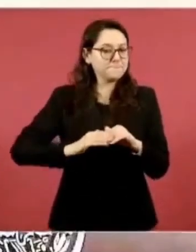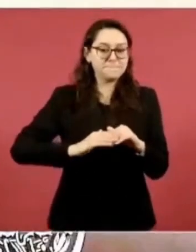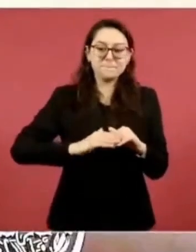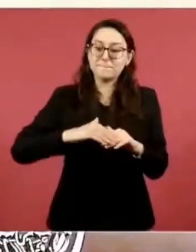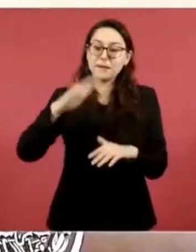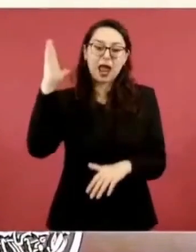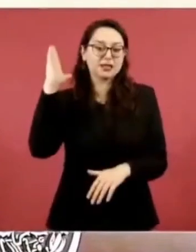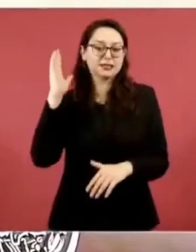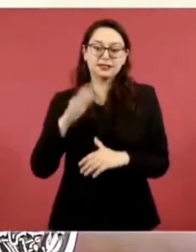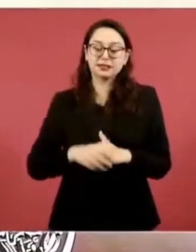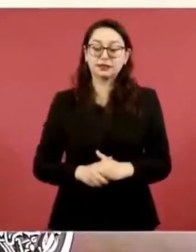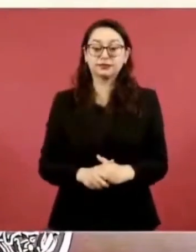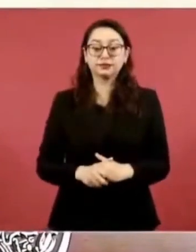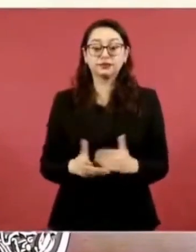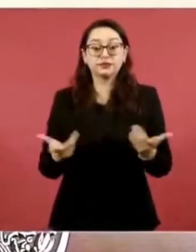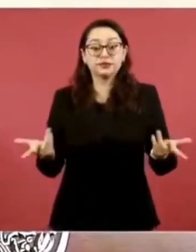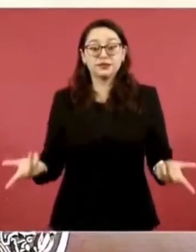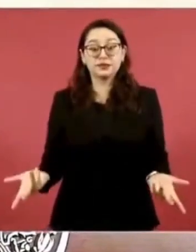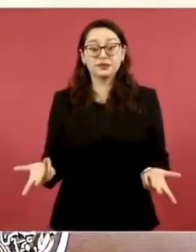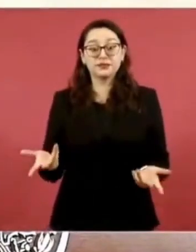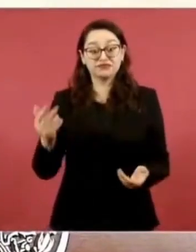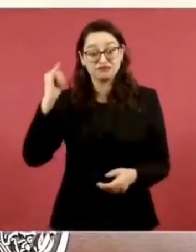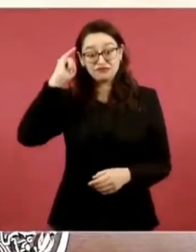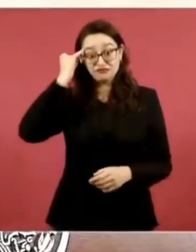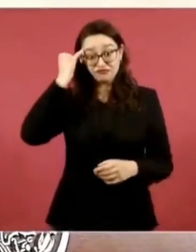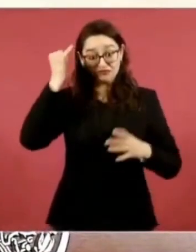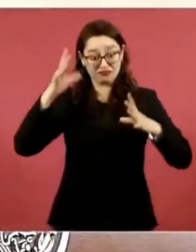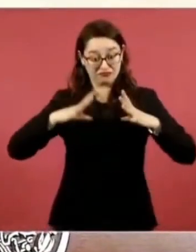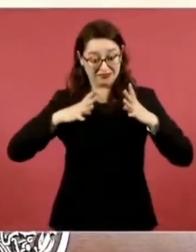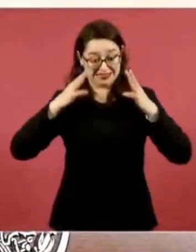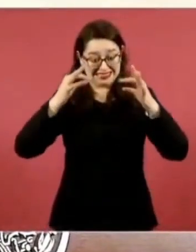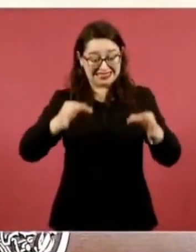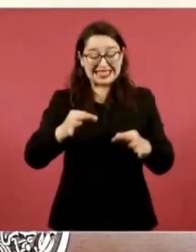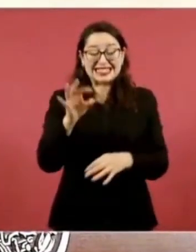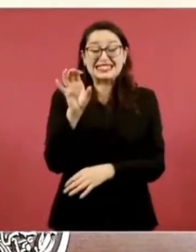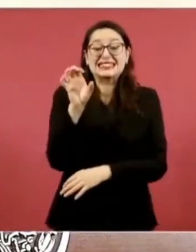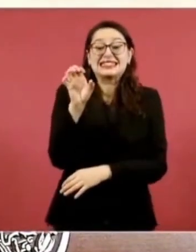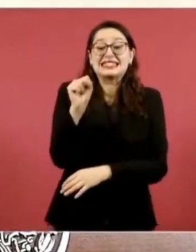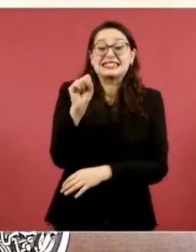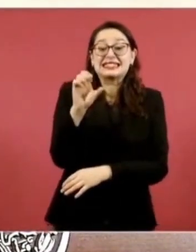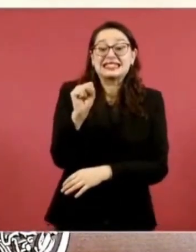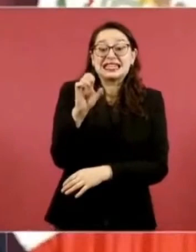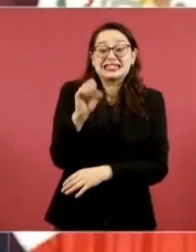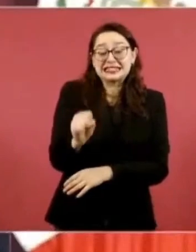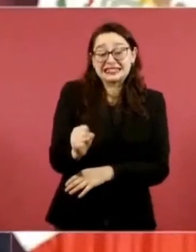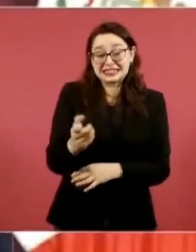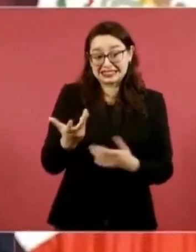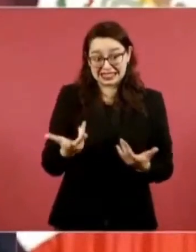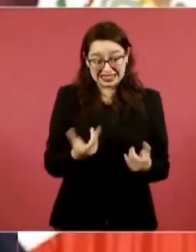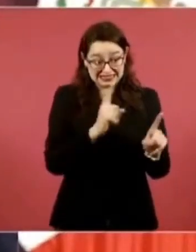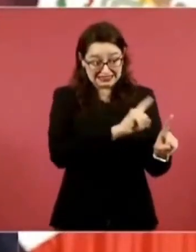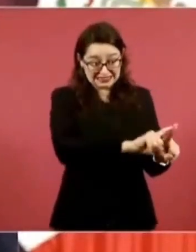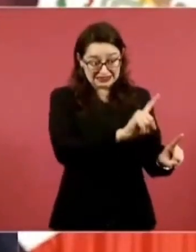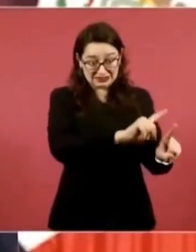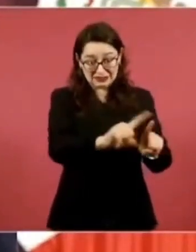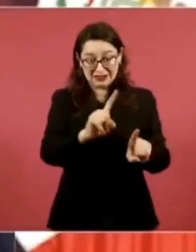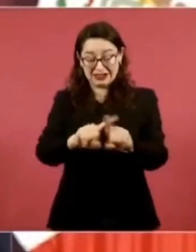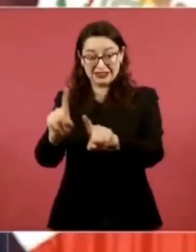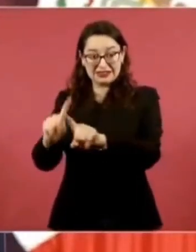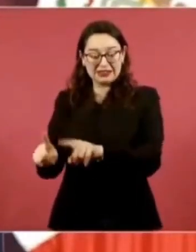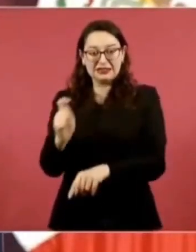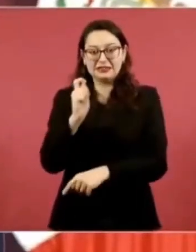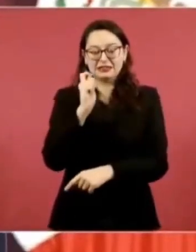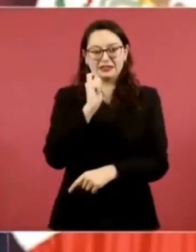culturas, etnias en el país es un mosaico cultural